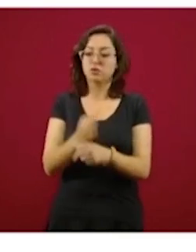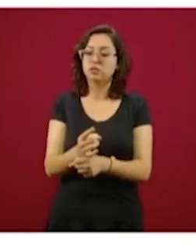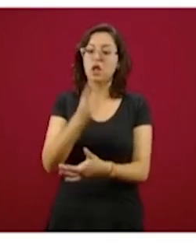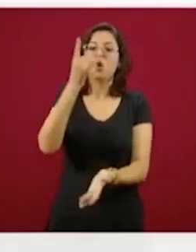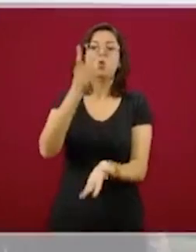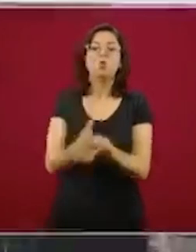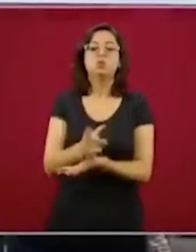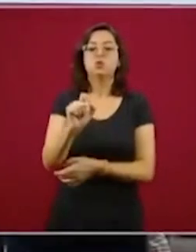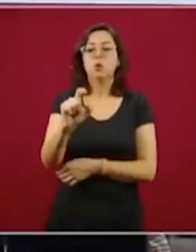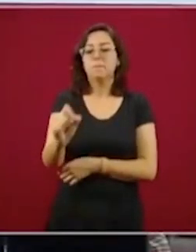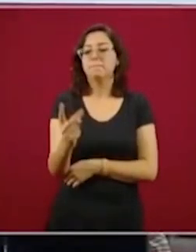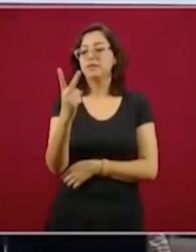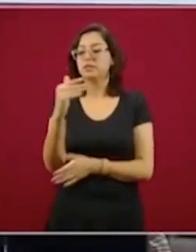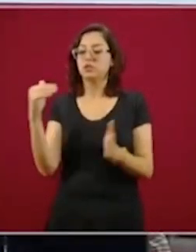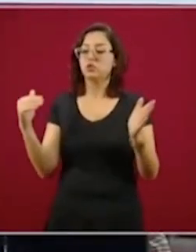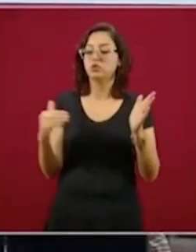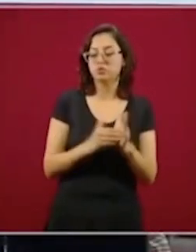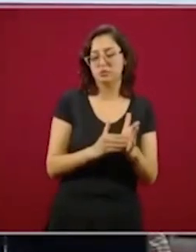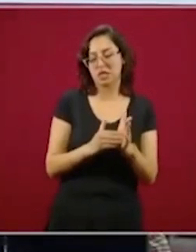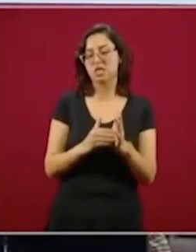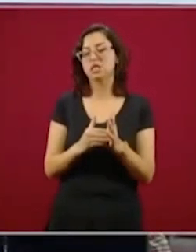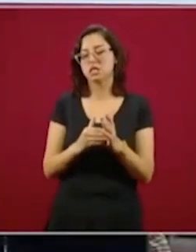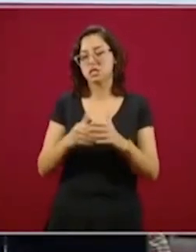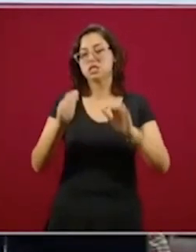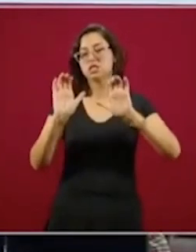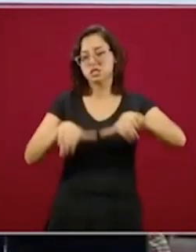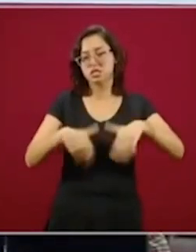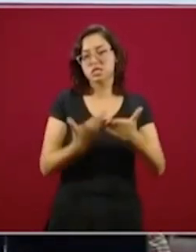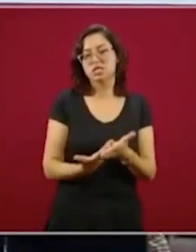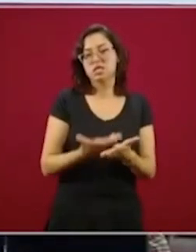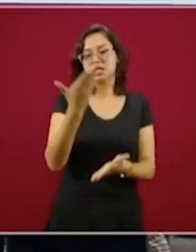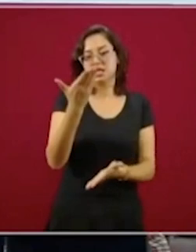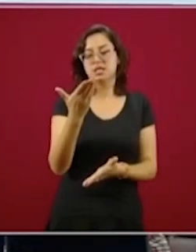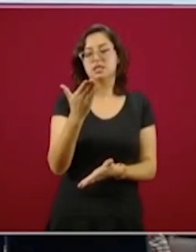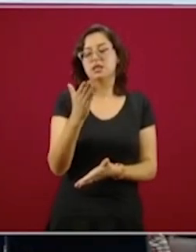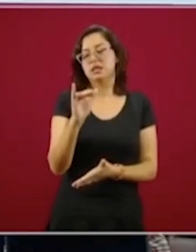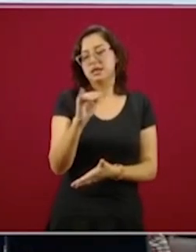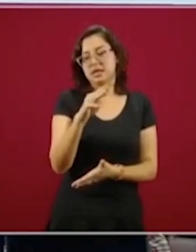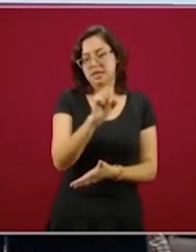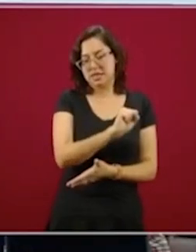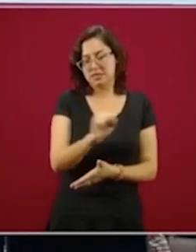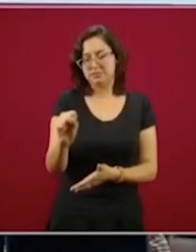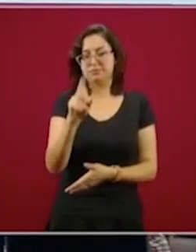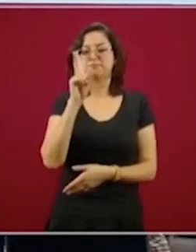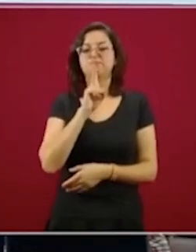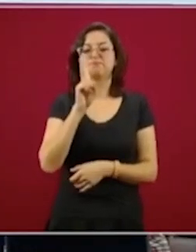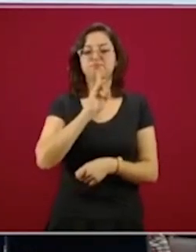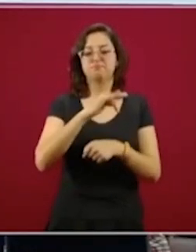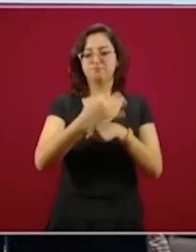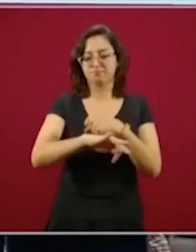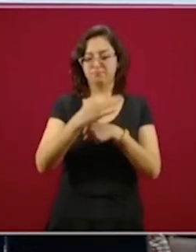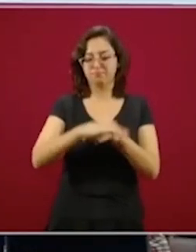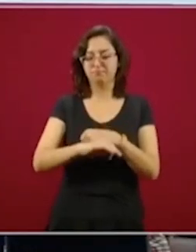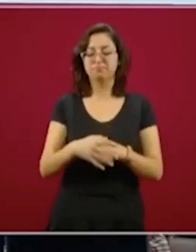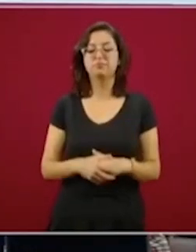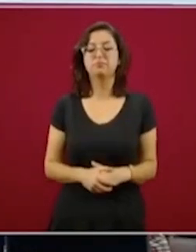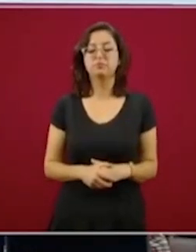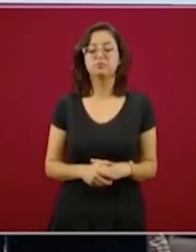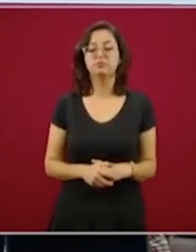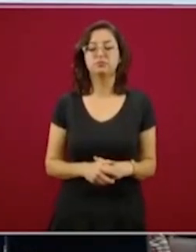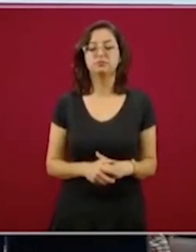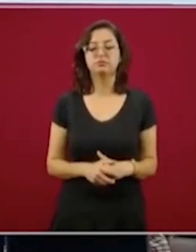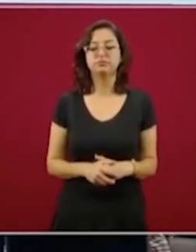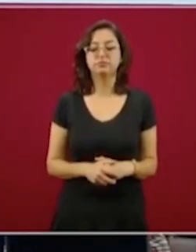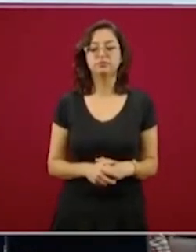trabajadoras y trabajadores del hogar que están registrados hasta el 30 de abril en el programa piloto del Seguro Social. Lo